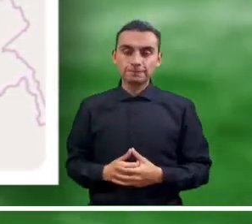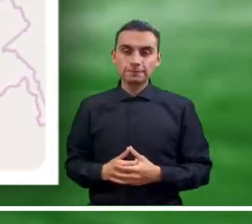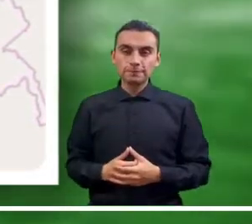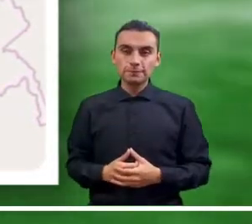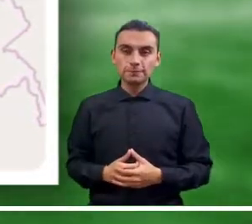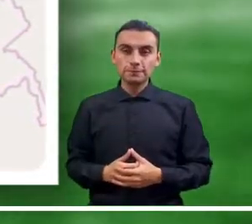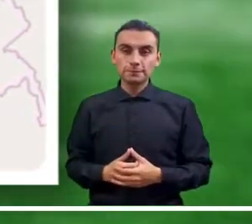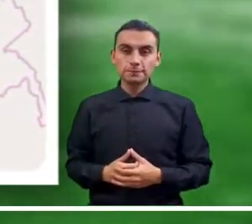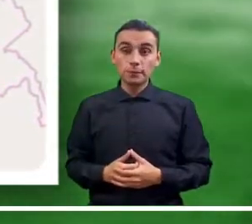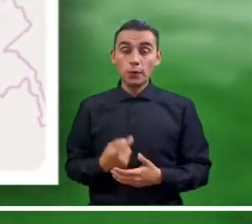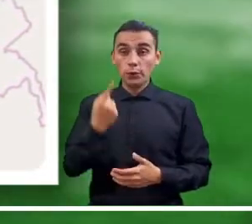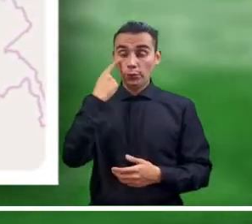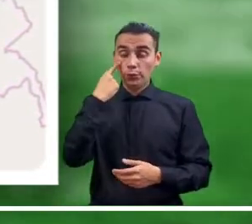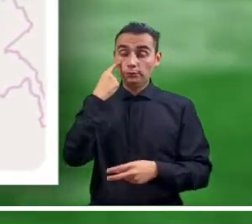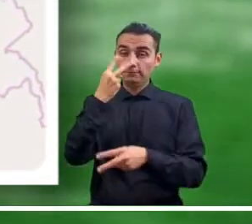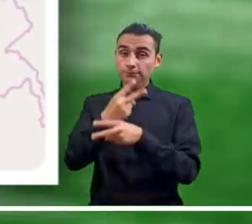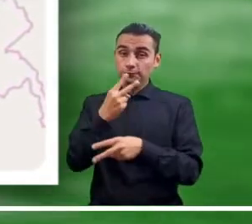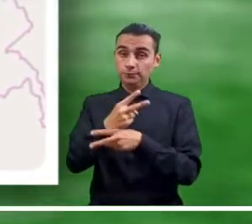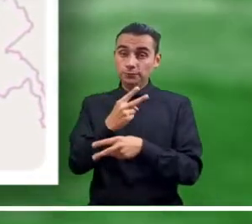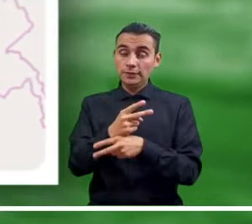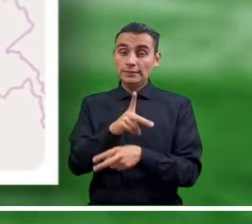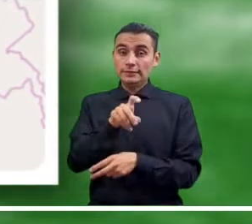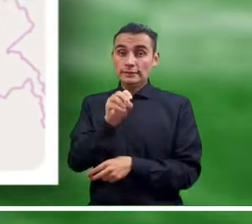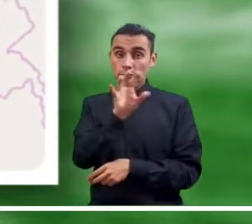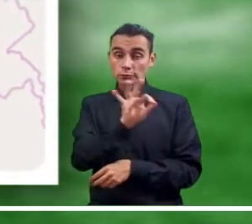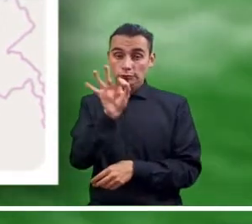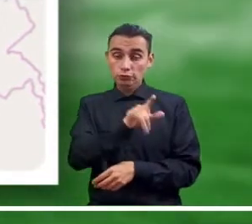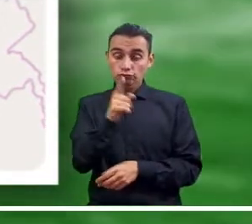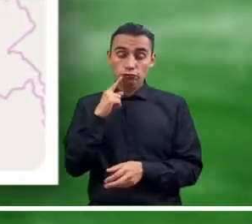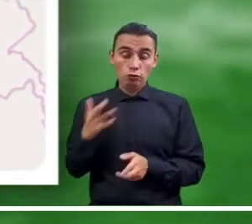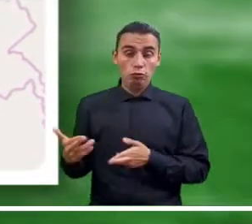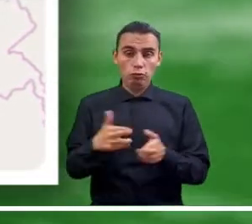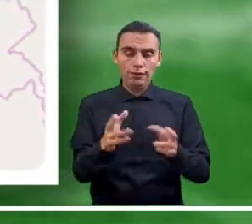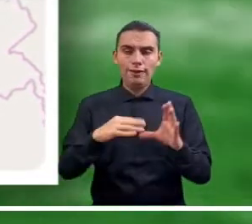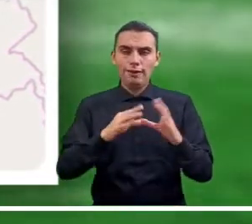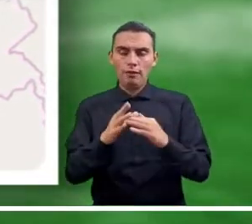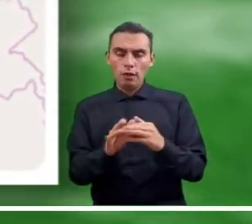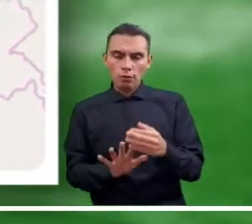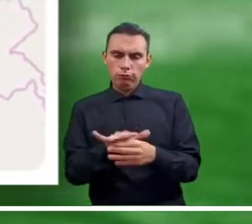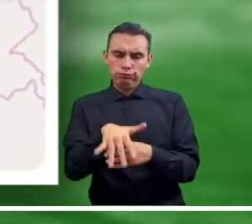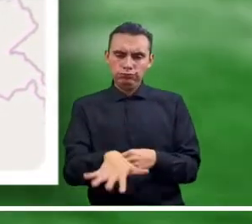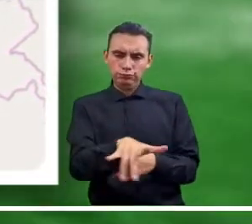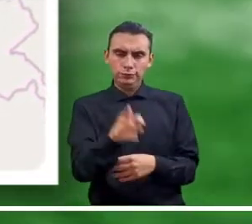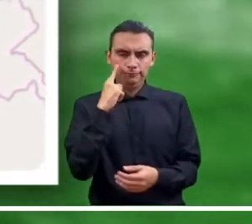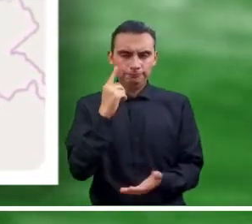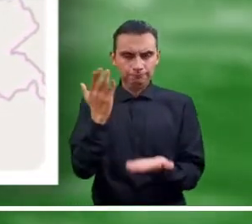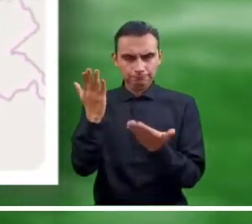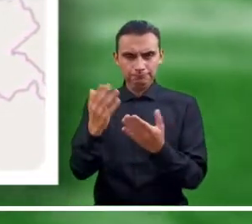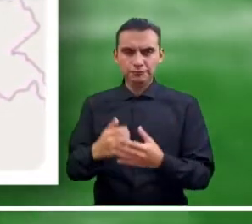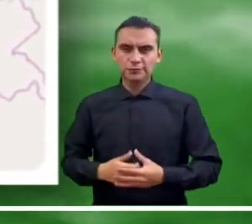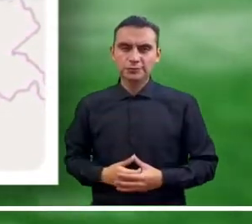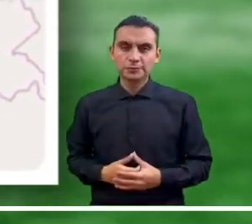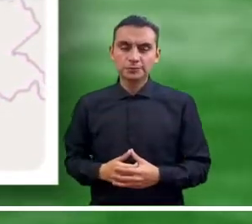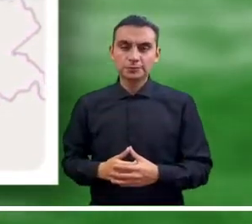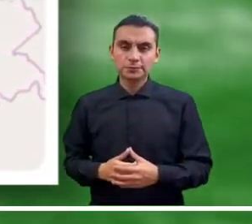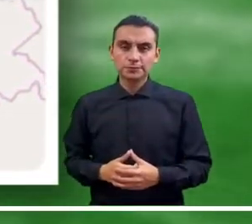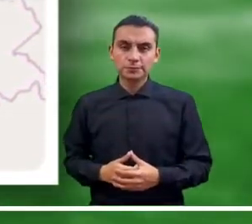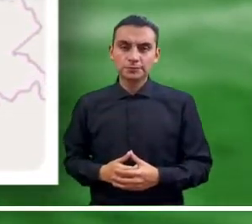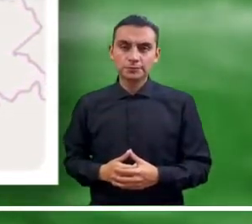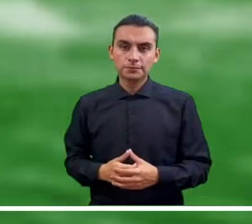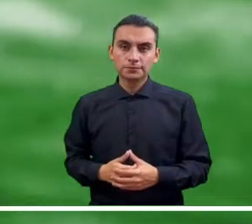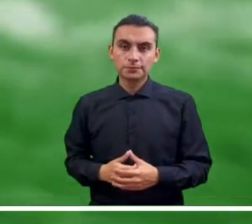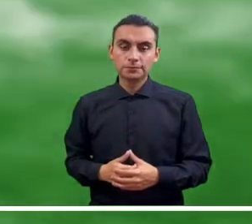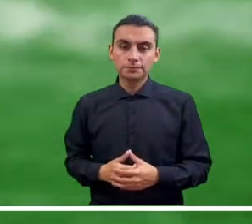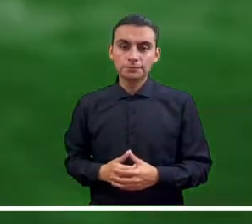Se mantiene la alerta roja. Atención al ingreso continuo del 60% del caudal del río Cauca a través del sector Cara de Gato.